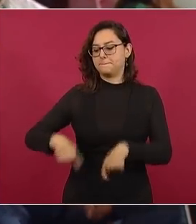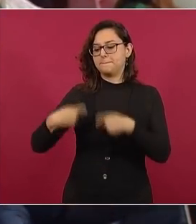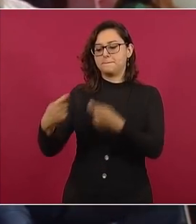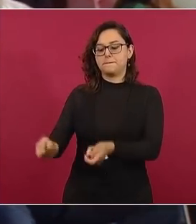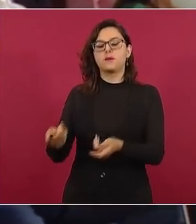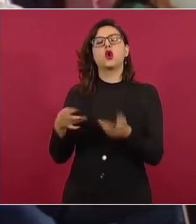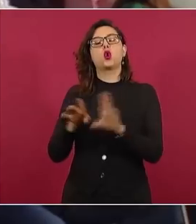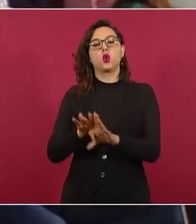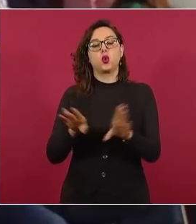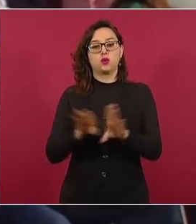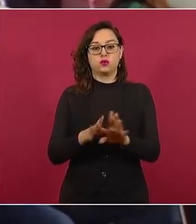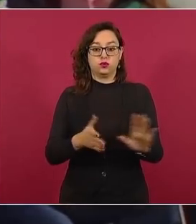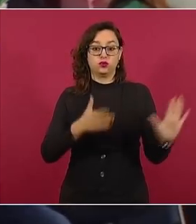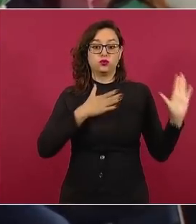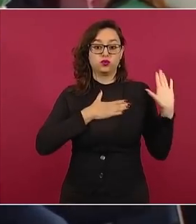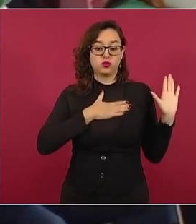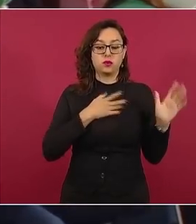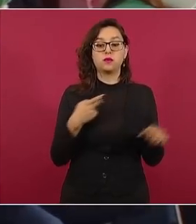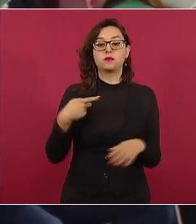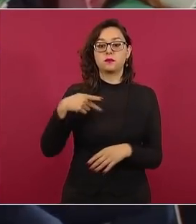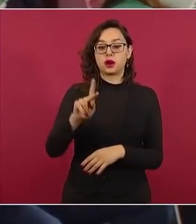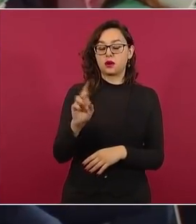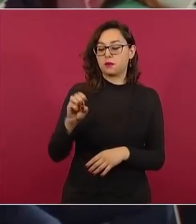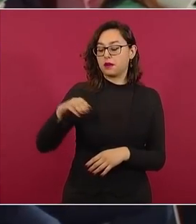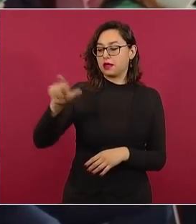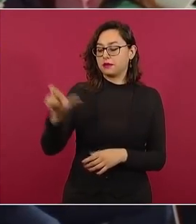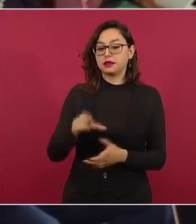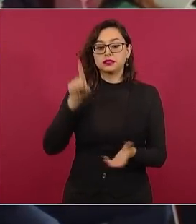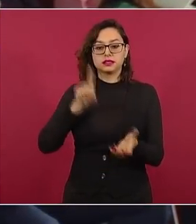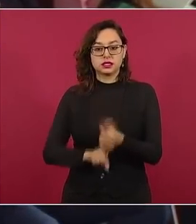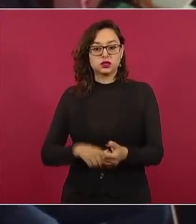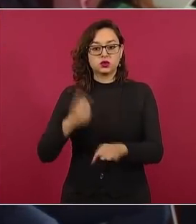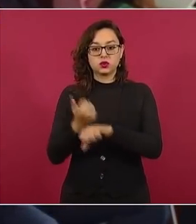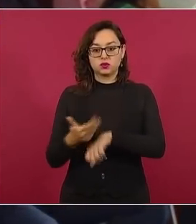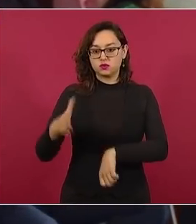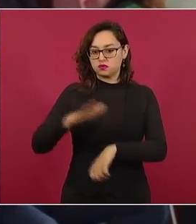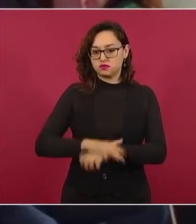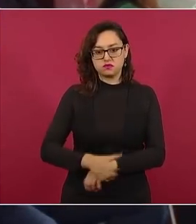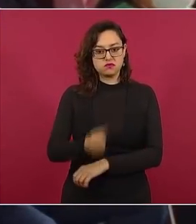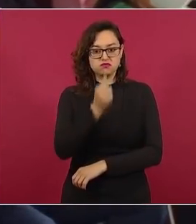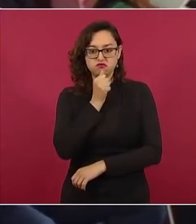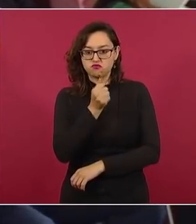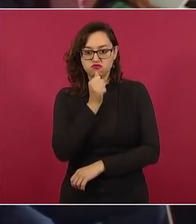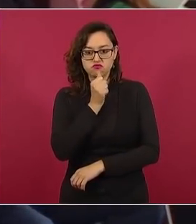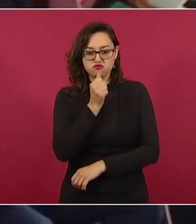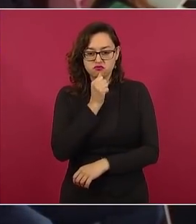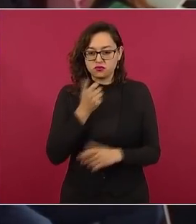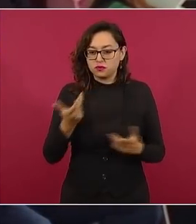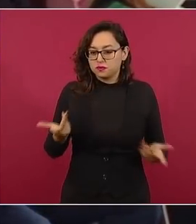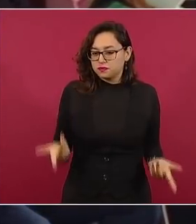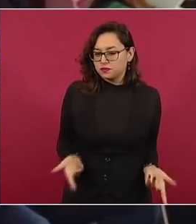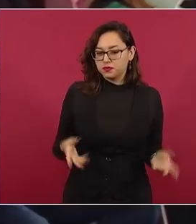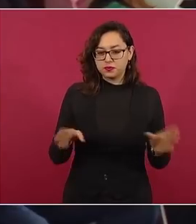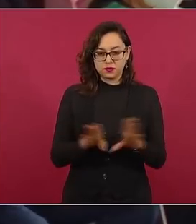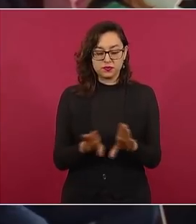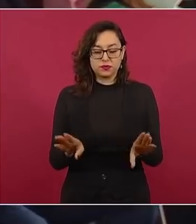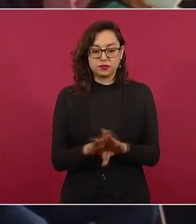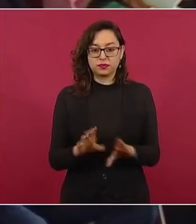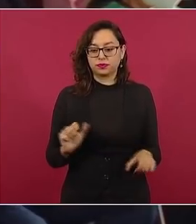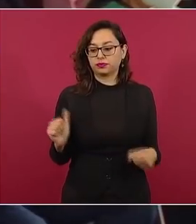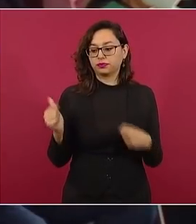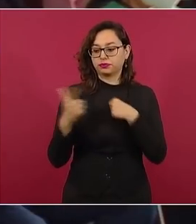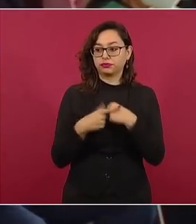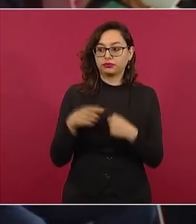sin embargo, en la administración de Pemex todavía no aterriza en esta situación. Entonces, preguntarle si le ha informado el